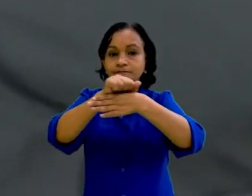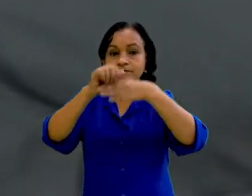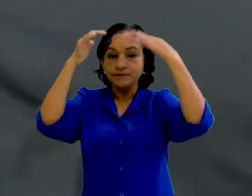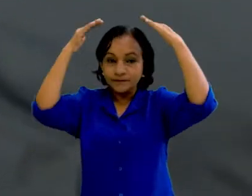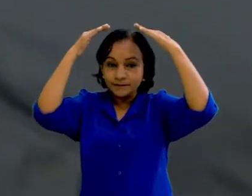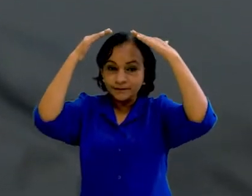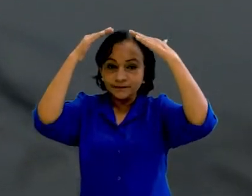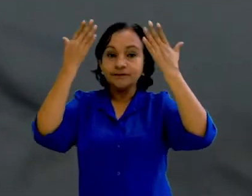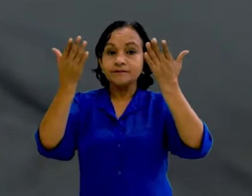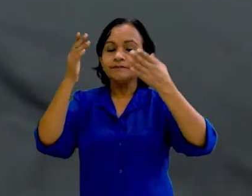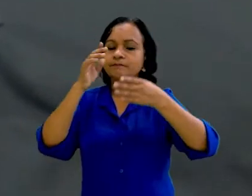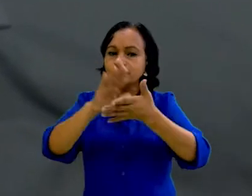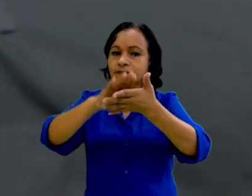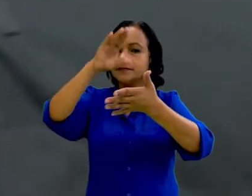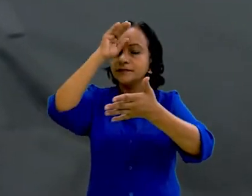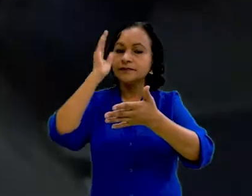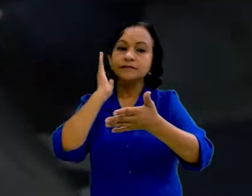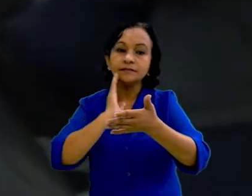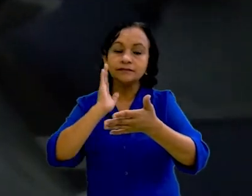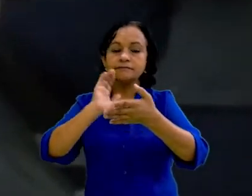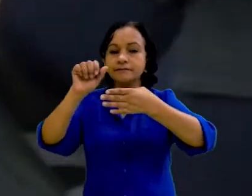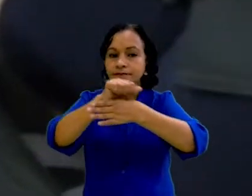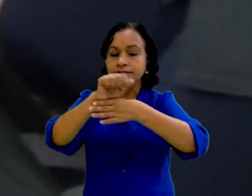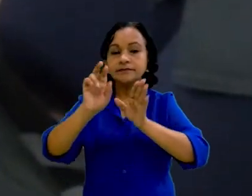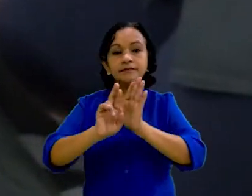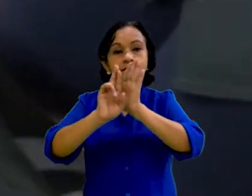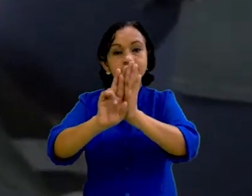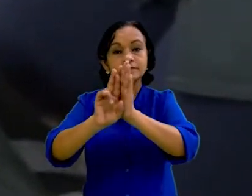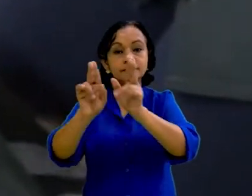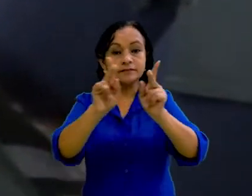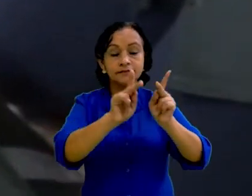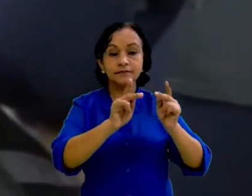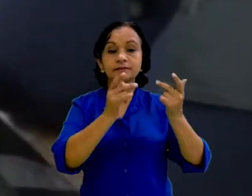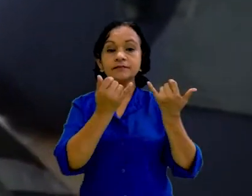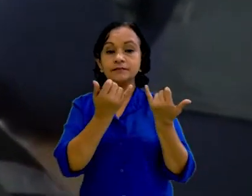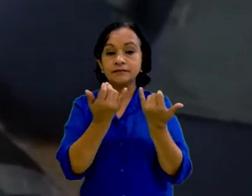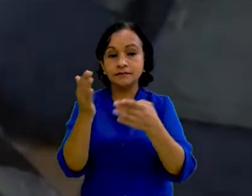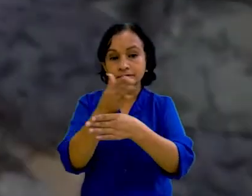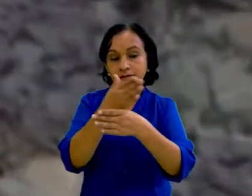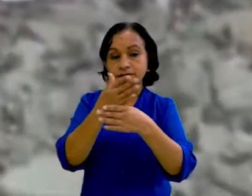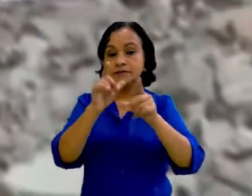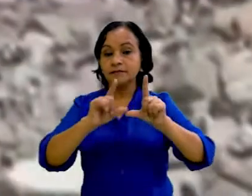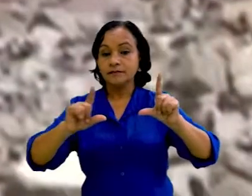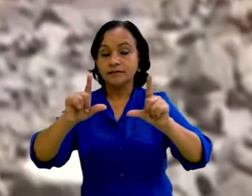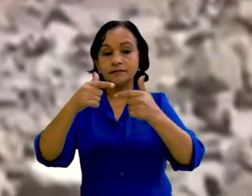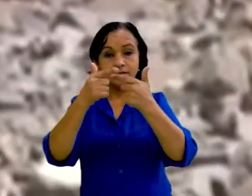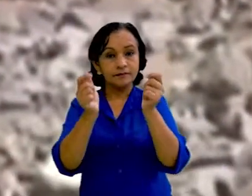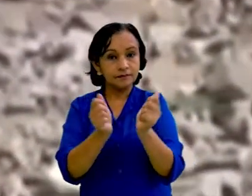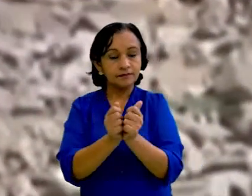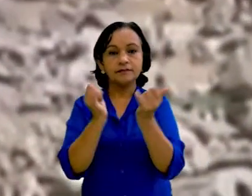simulacros locales, con el fin de fortalecer las capacidades de preparación y respuesta de las autoridades y las estructuras territoriales.